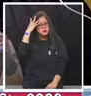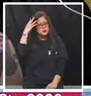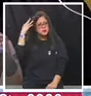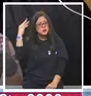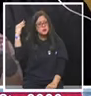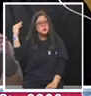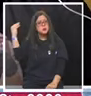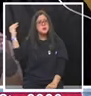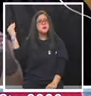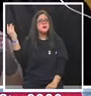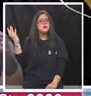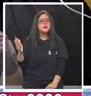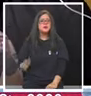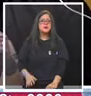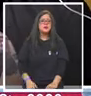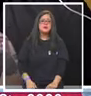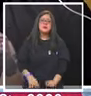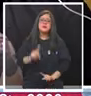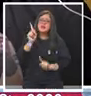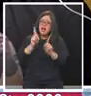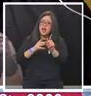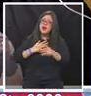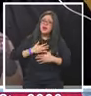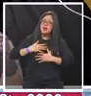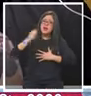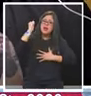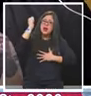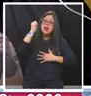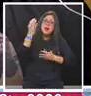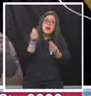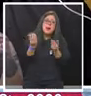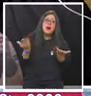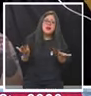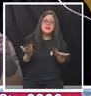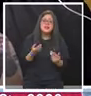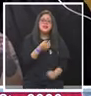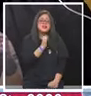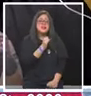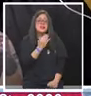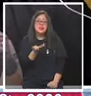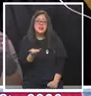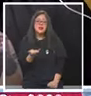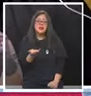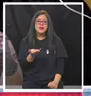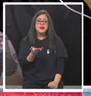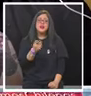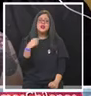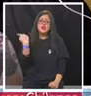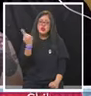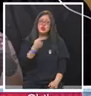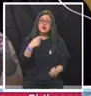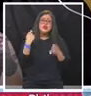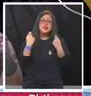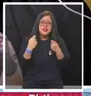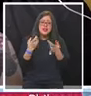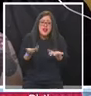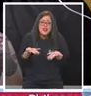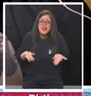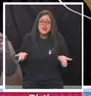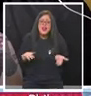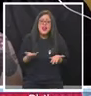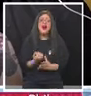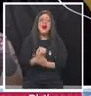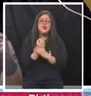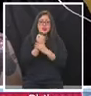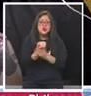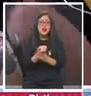Así es. Algo le pasa a mi héroe. Y tú sabes, Víctor Manuel, que nosotros estamos tratando justamente de ayudar